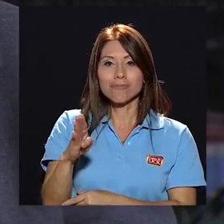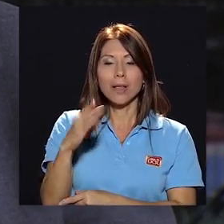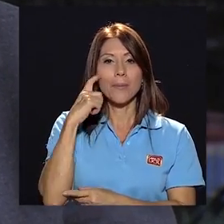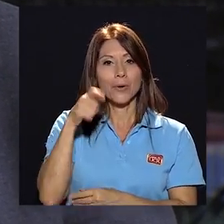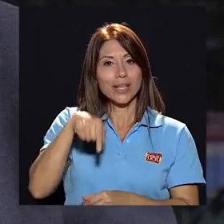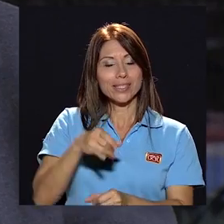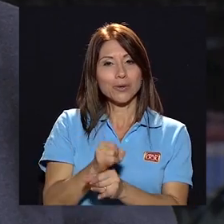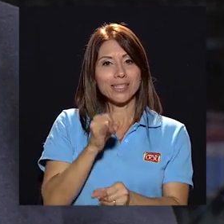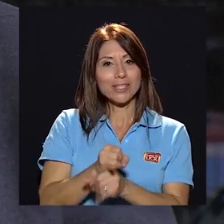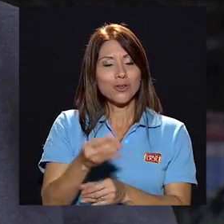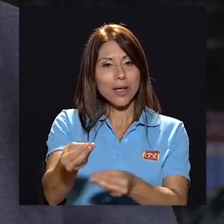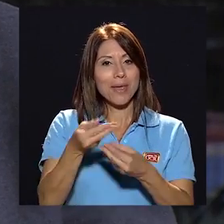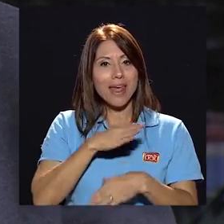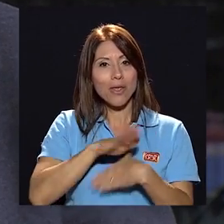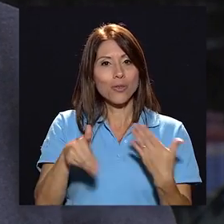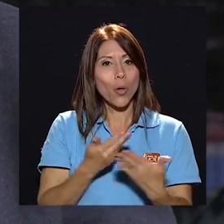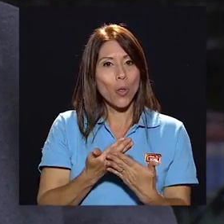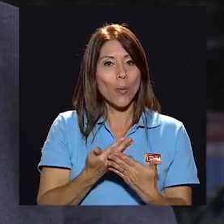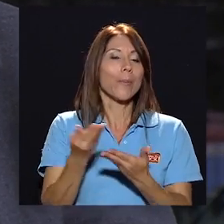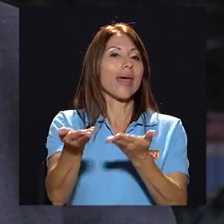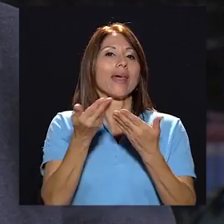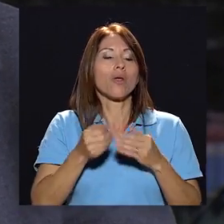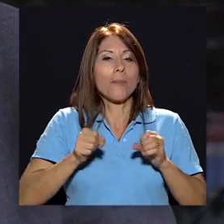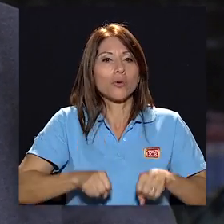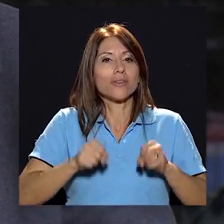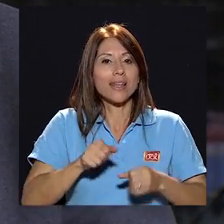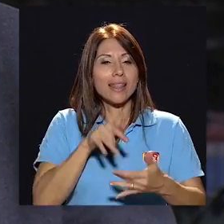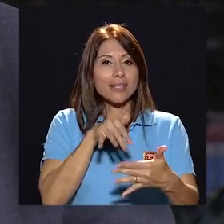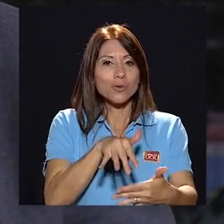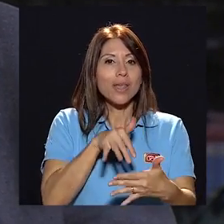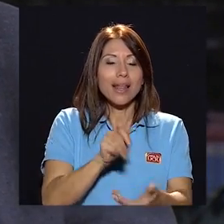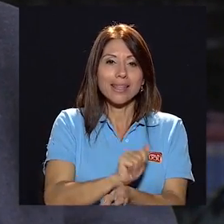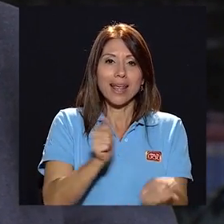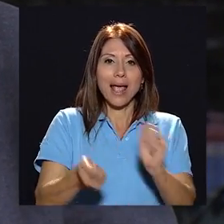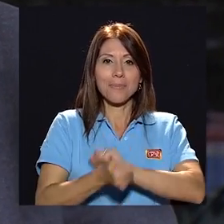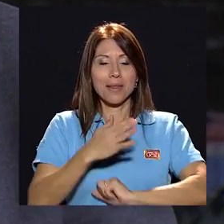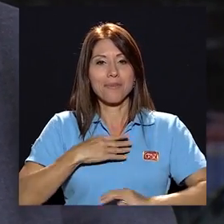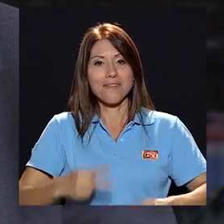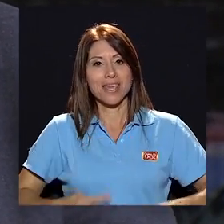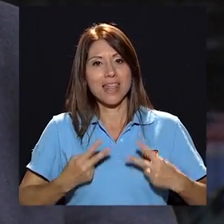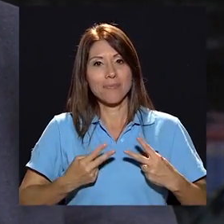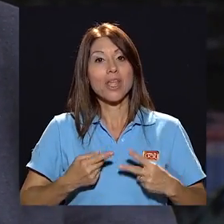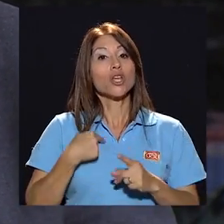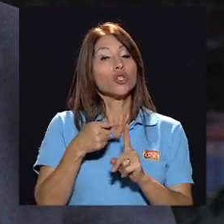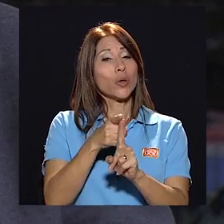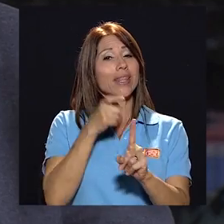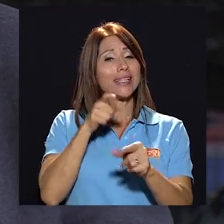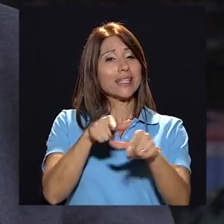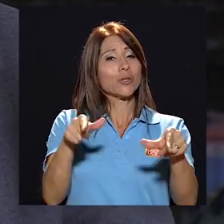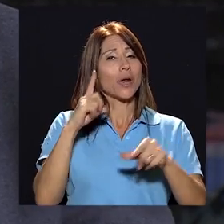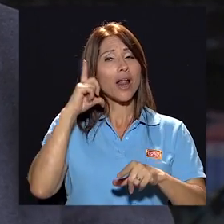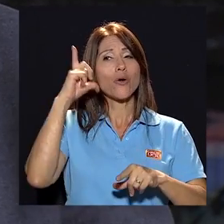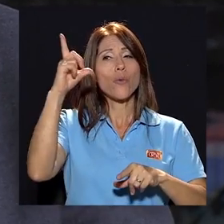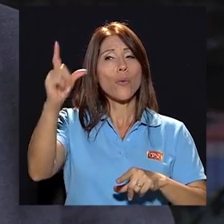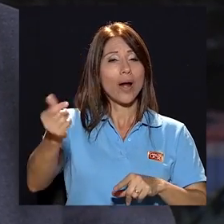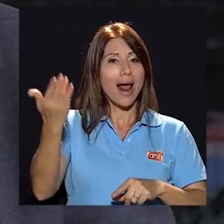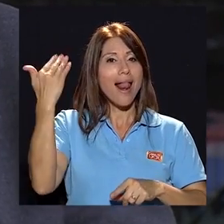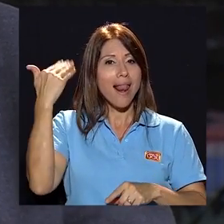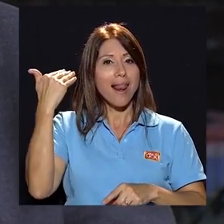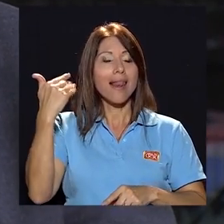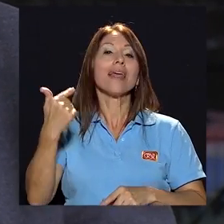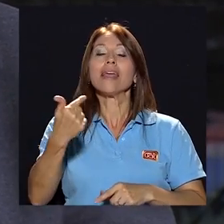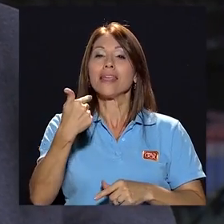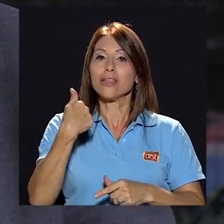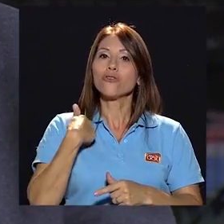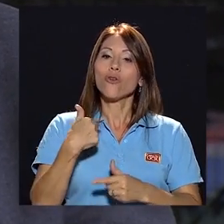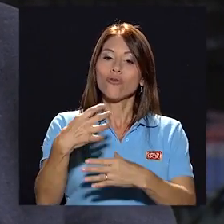porque es una institución que me ha dado todo me ha dado la posibilidad de estudiar de cambiar mi vida yo vengo de la zona rural y